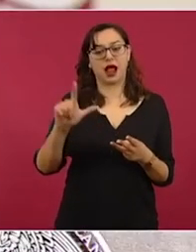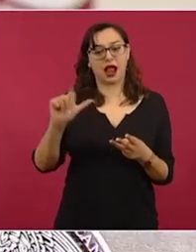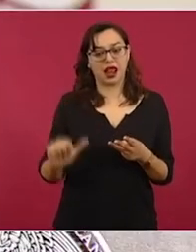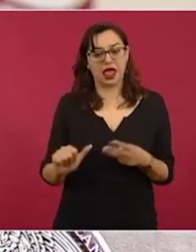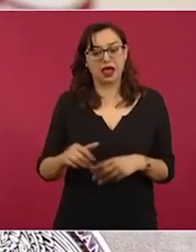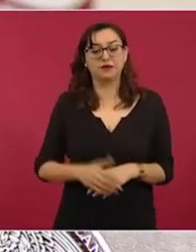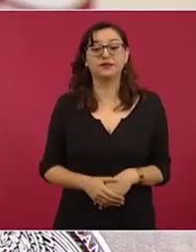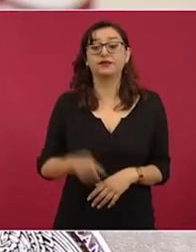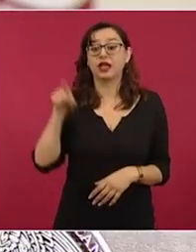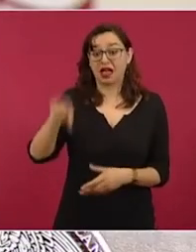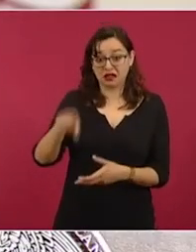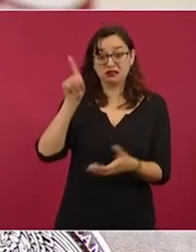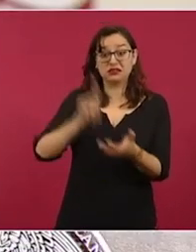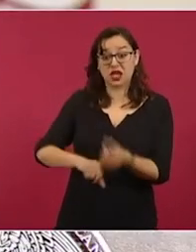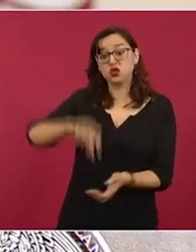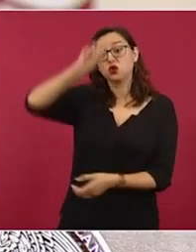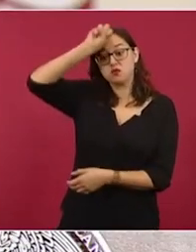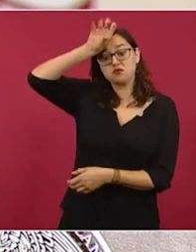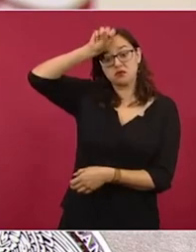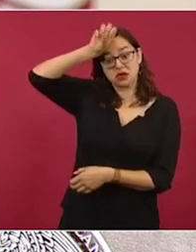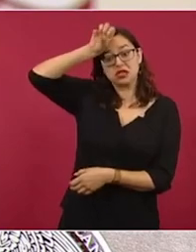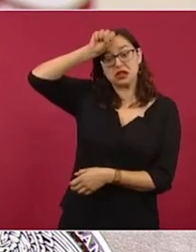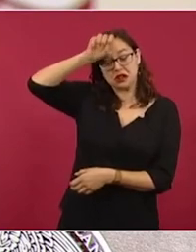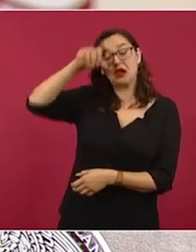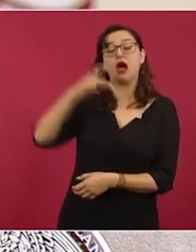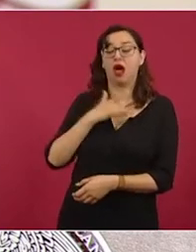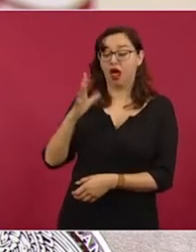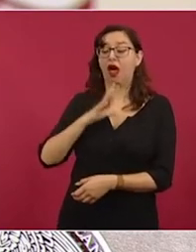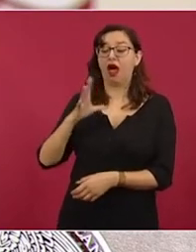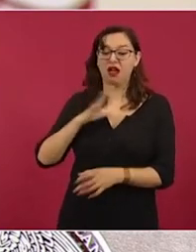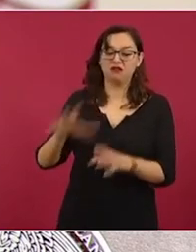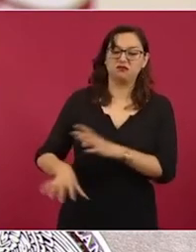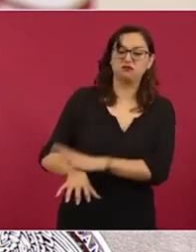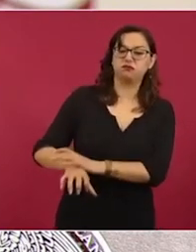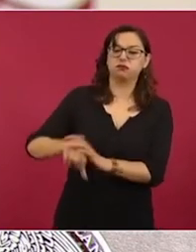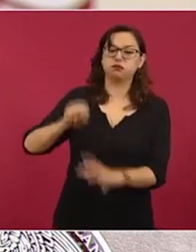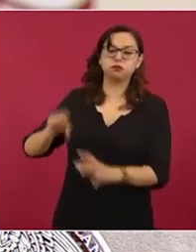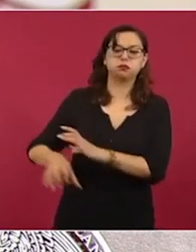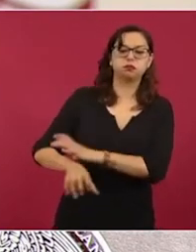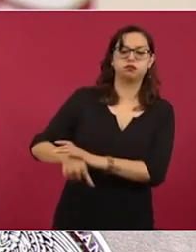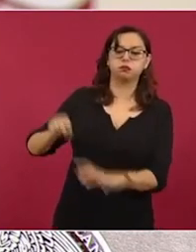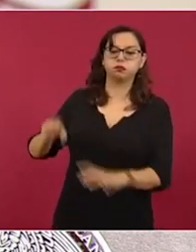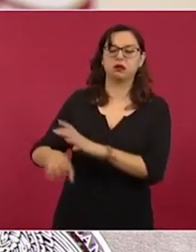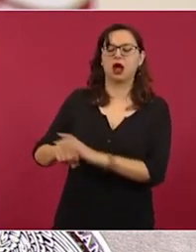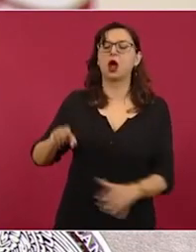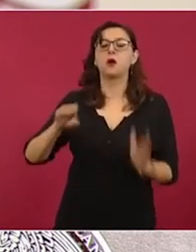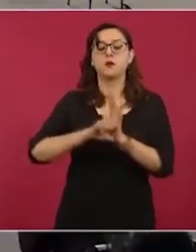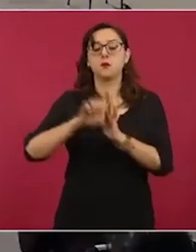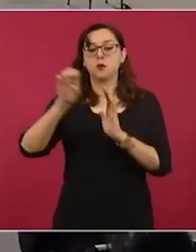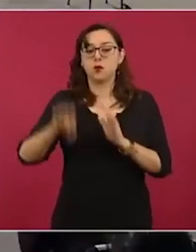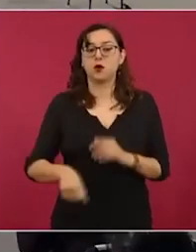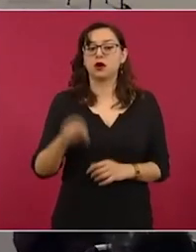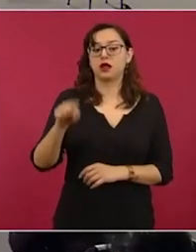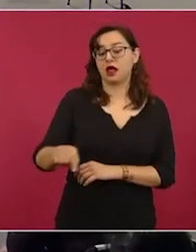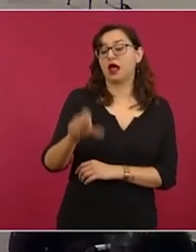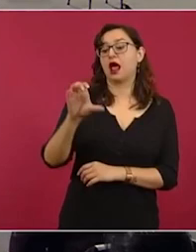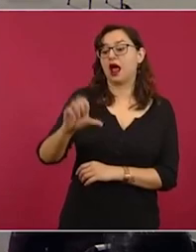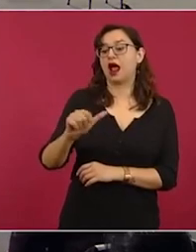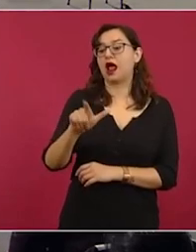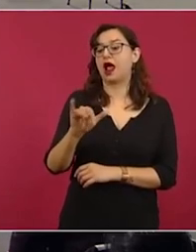explotaciones mineras sin considerar los daños al ambiente. Por ejemplo, una empresa estadounidense en Calica,